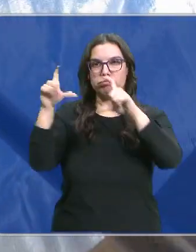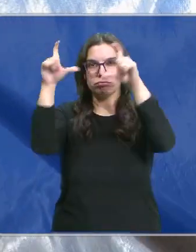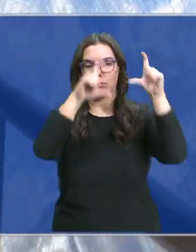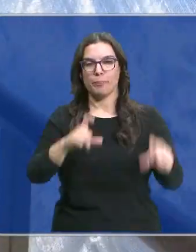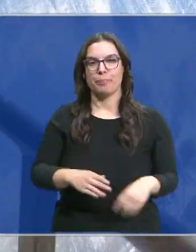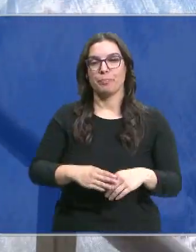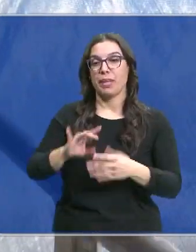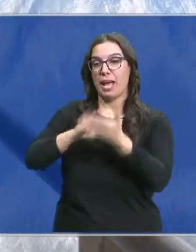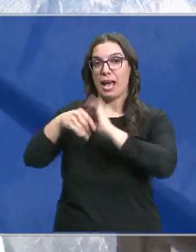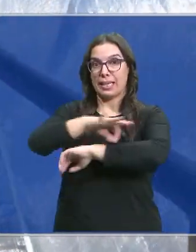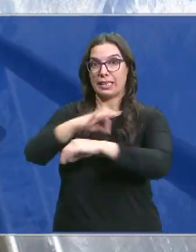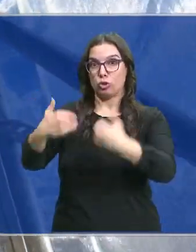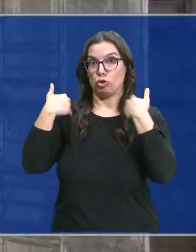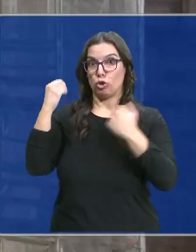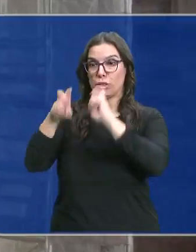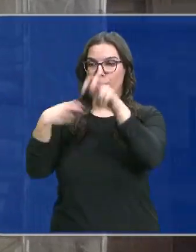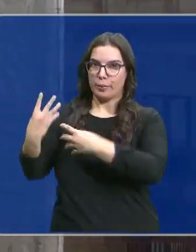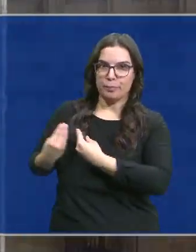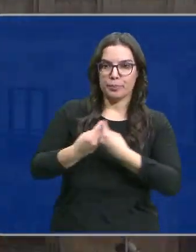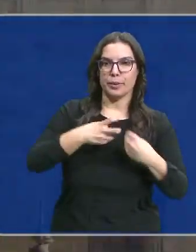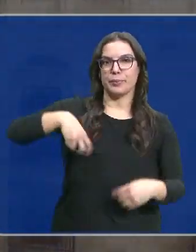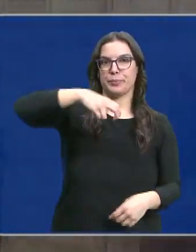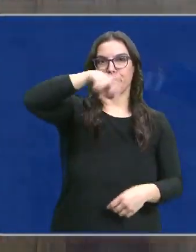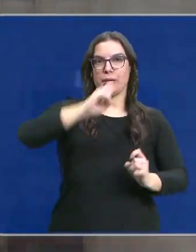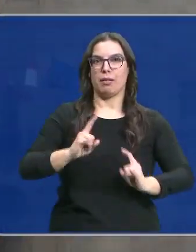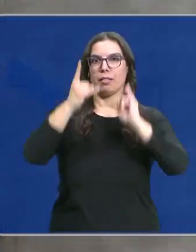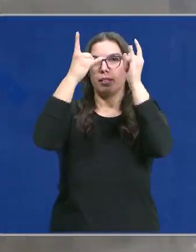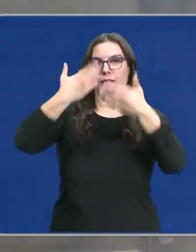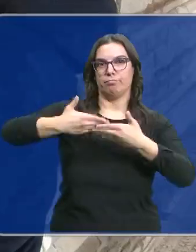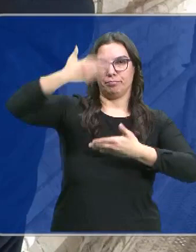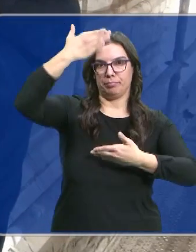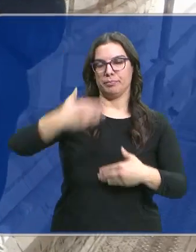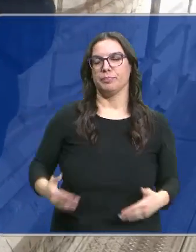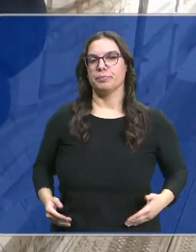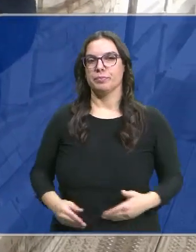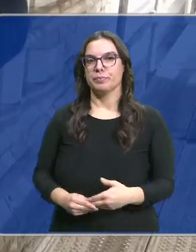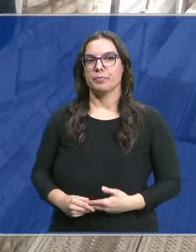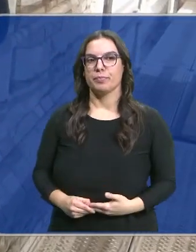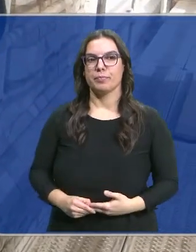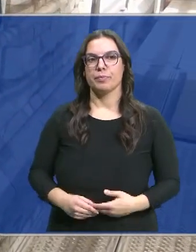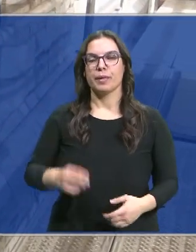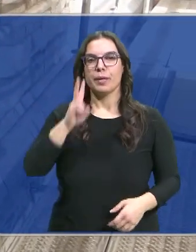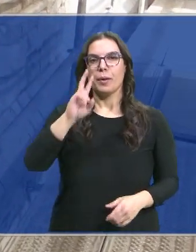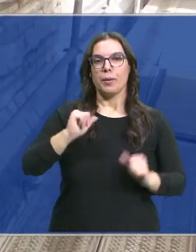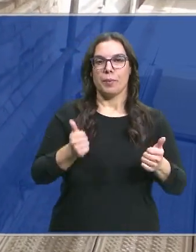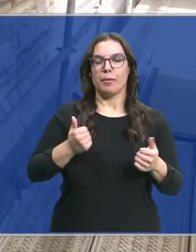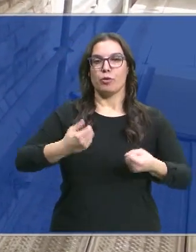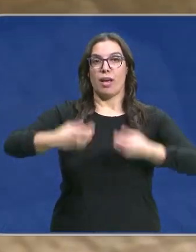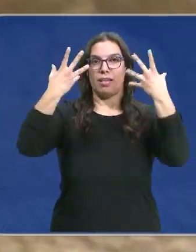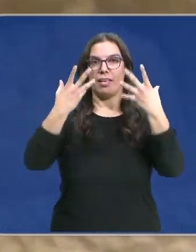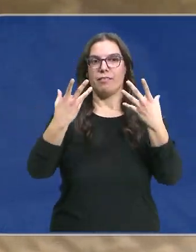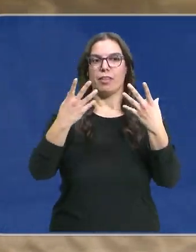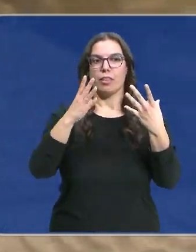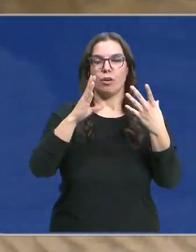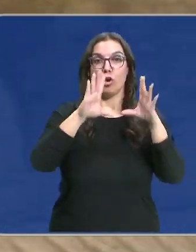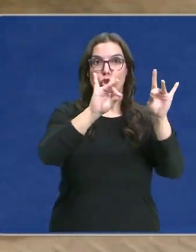Accedemos junto al arquitecto restaurador al mar de andamios que recubren la joya leonesa de Antonio Gaudí. Cuando te pones a tocar un edificio de Gaudí